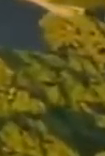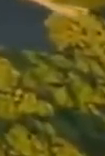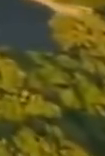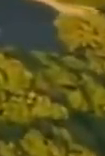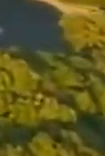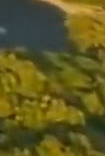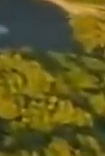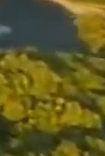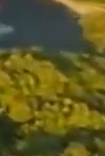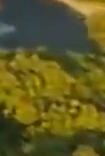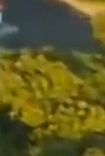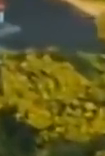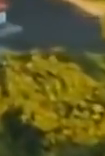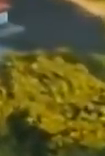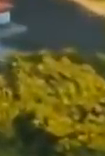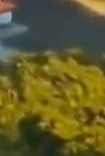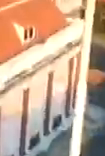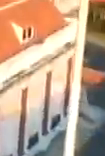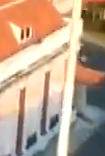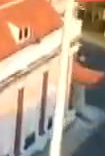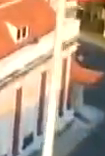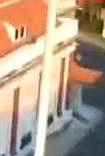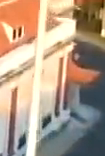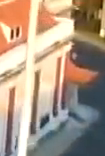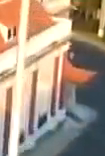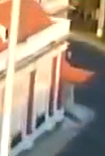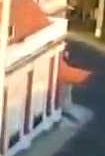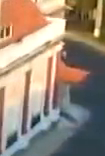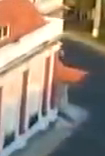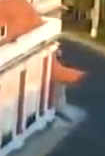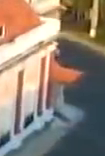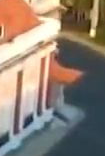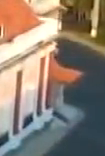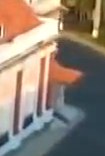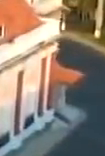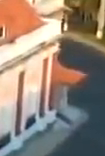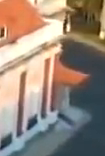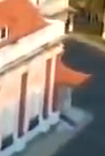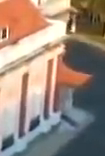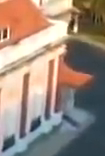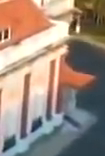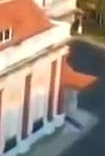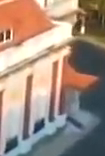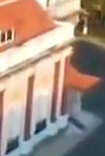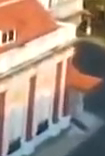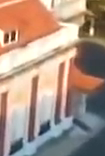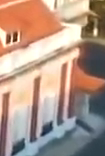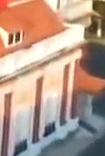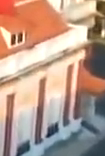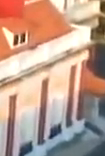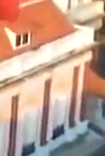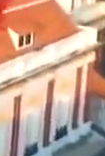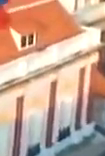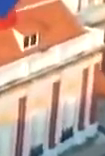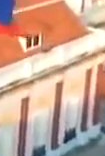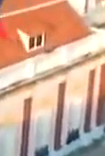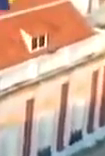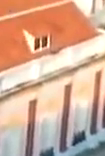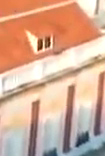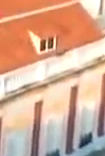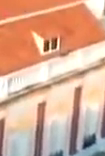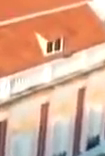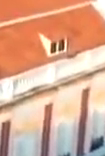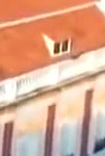cuando estarán participando más de 70 mil candidatos y candidatas de todas las opciones políticas del país